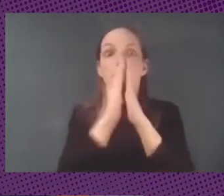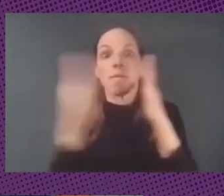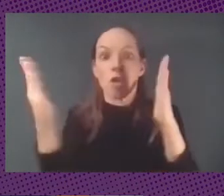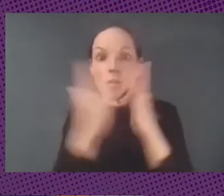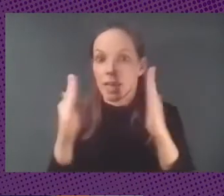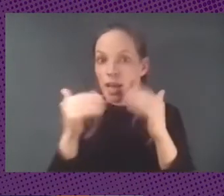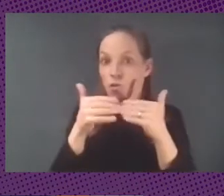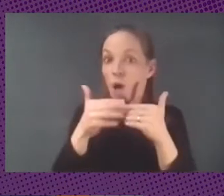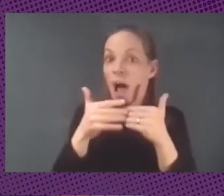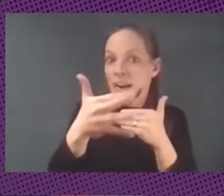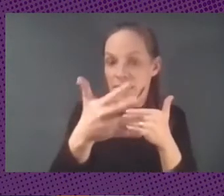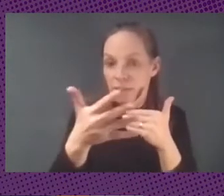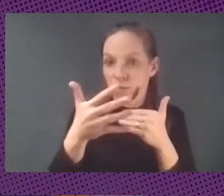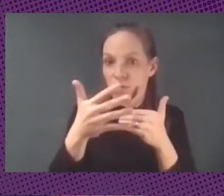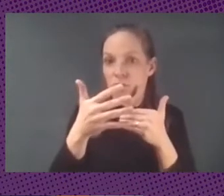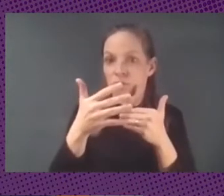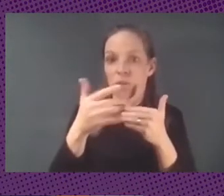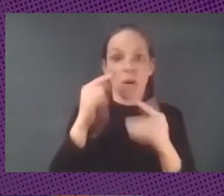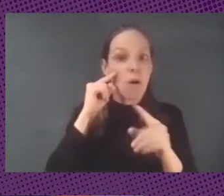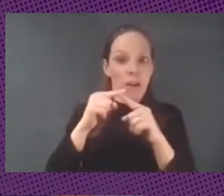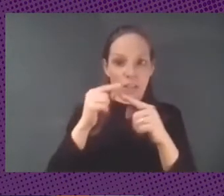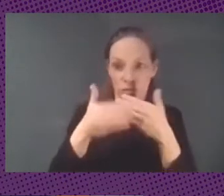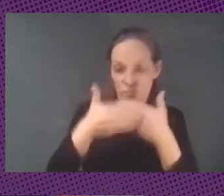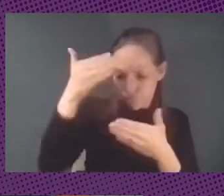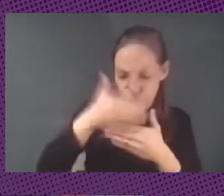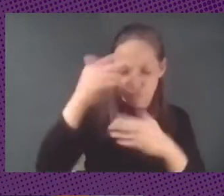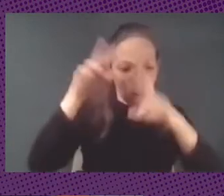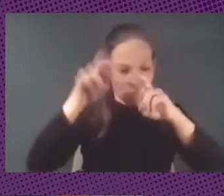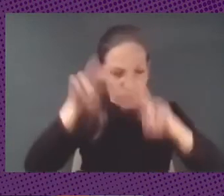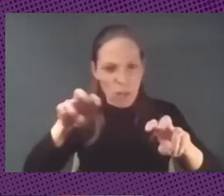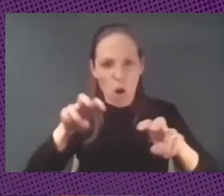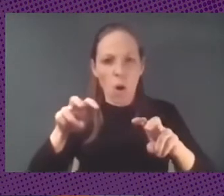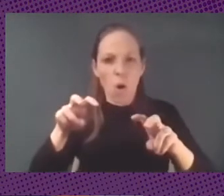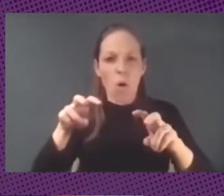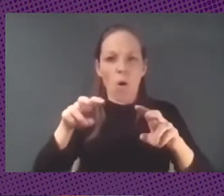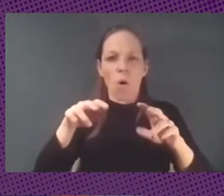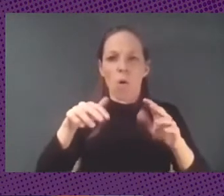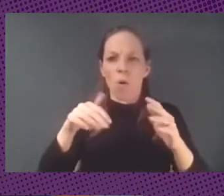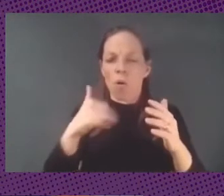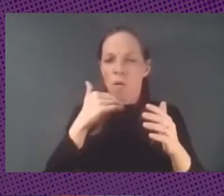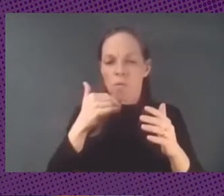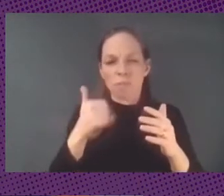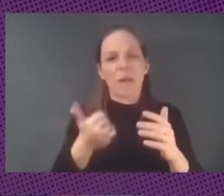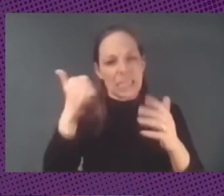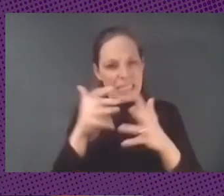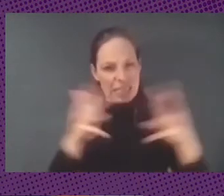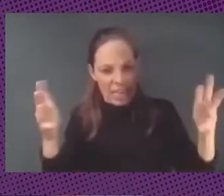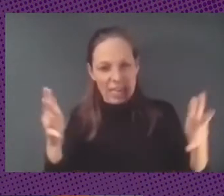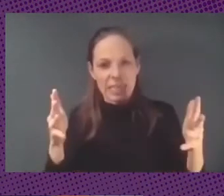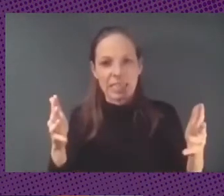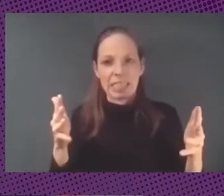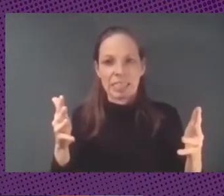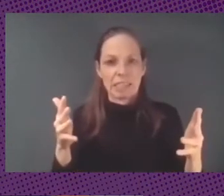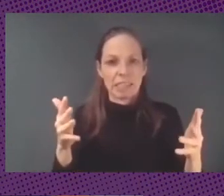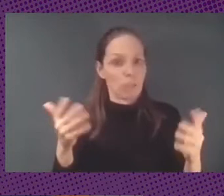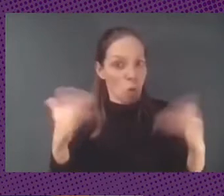escarbar en los papers o en las informaciones de acuerdo a una taxonomía más grande porque no tenemos